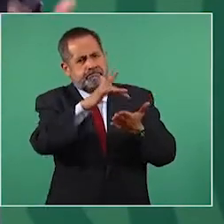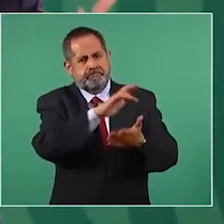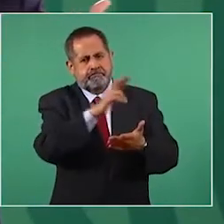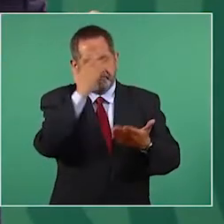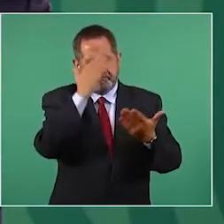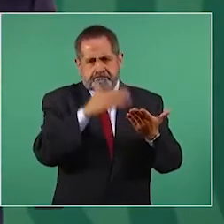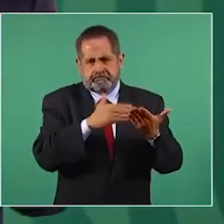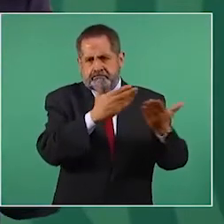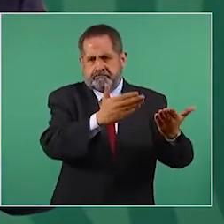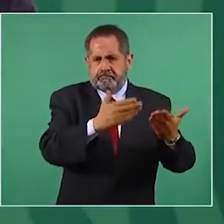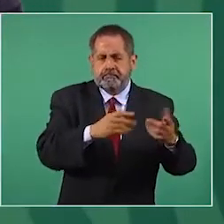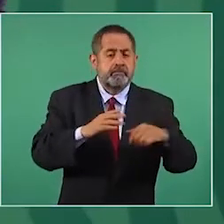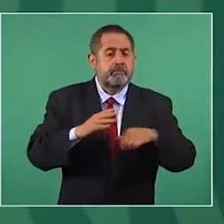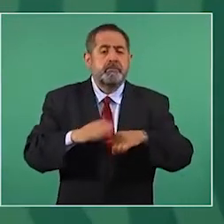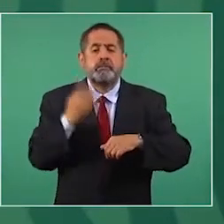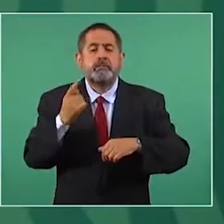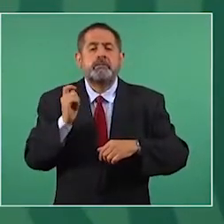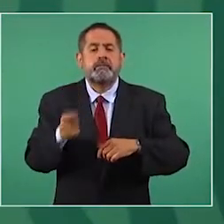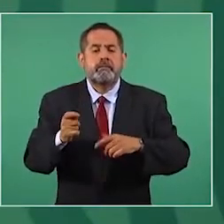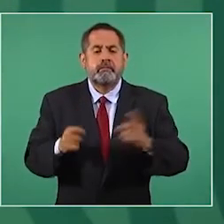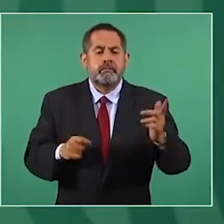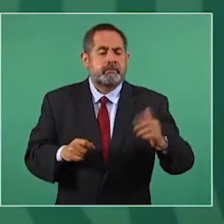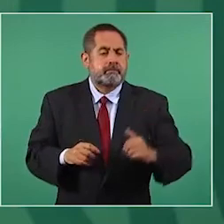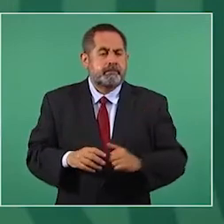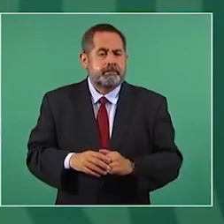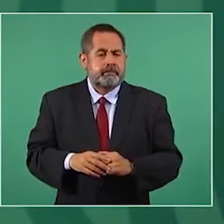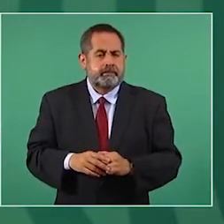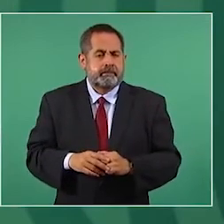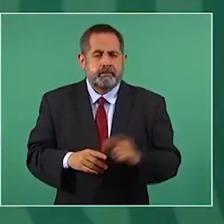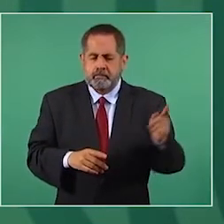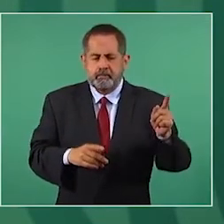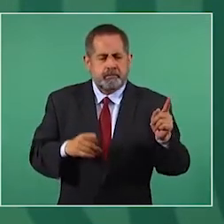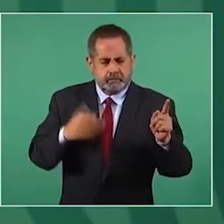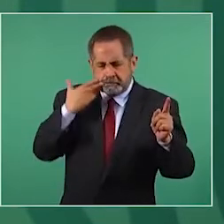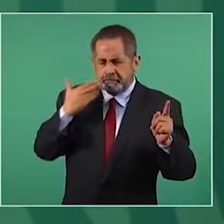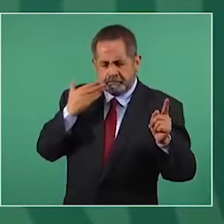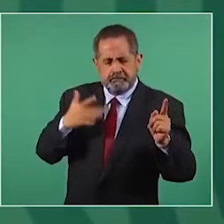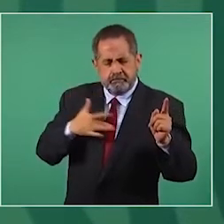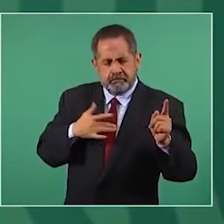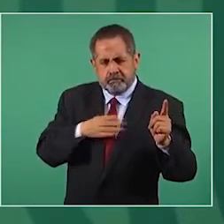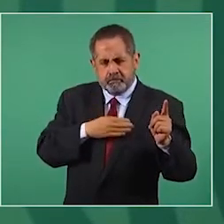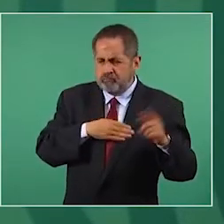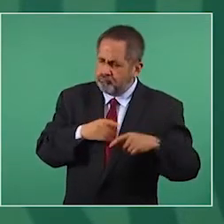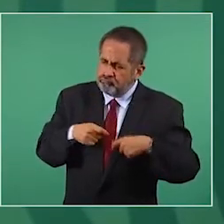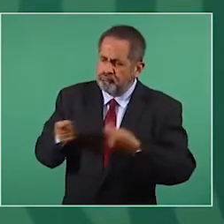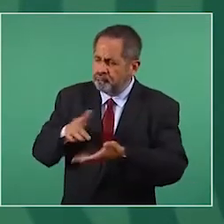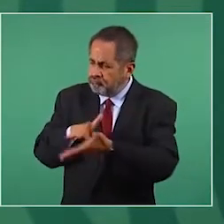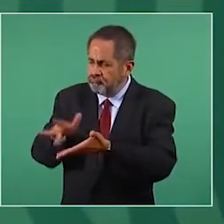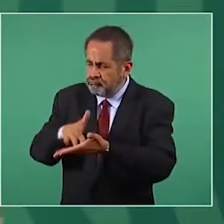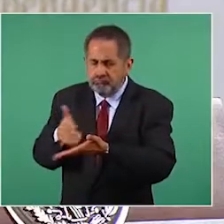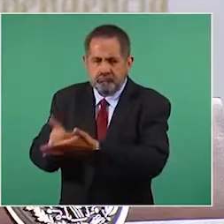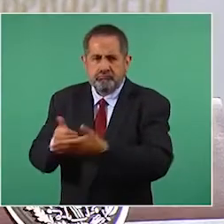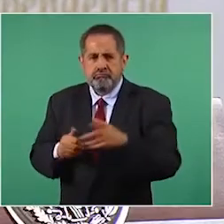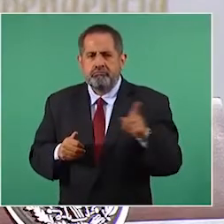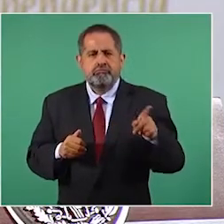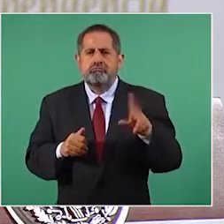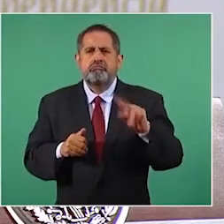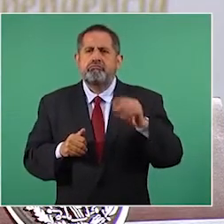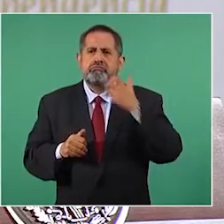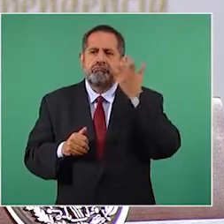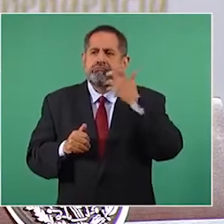que lo hizo de buena fe, es decir, no era